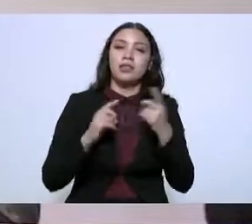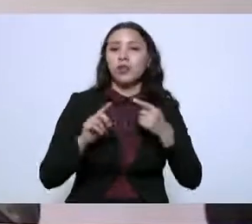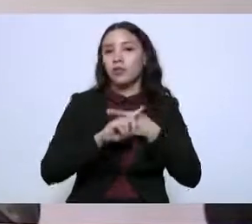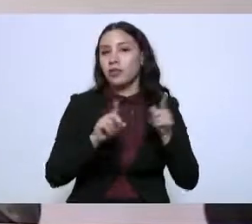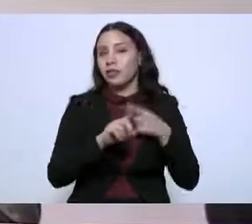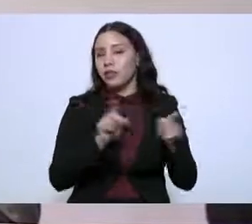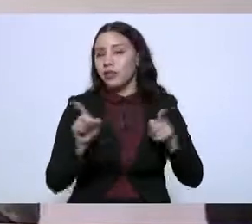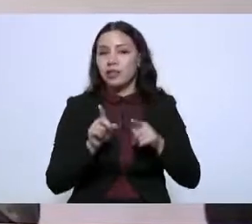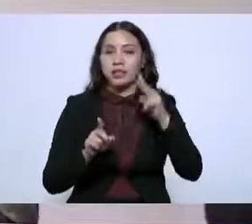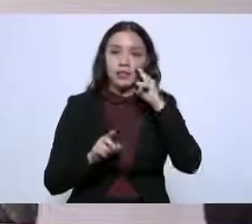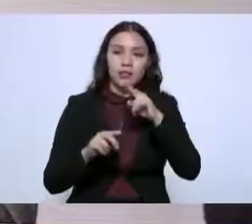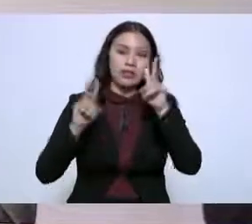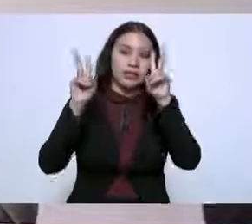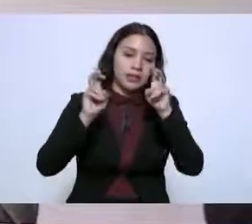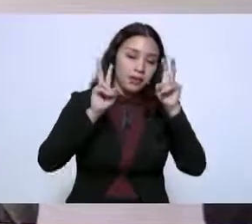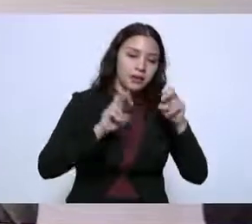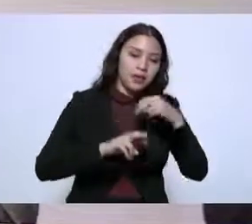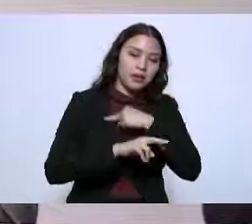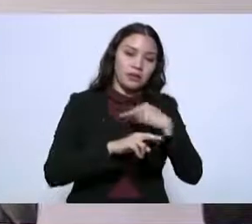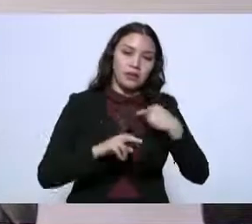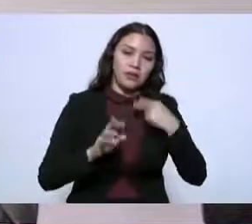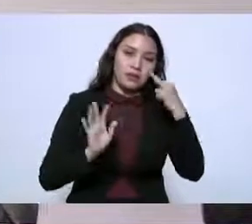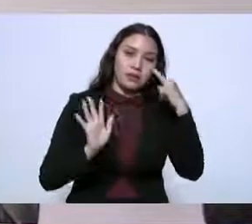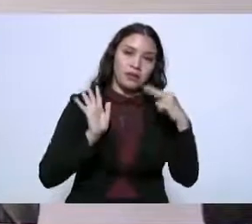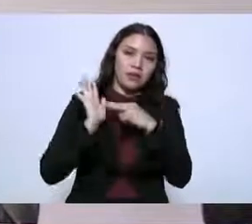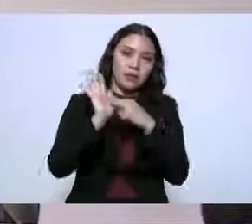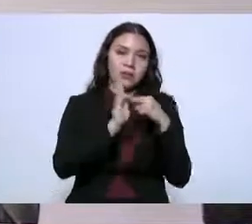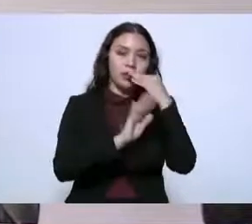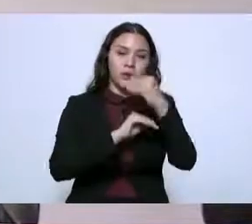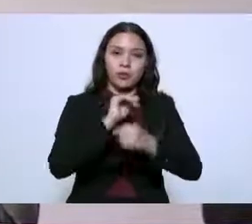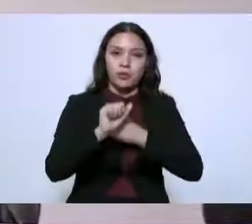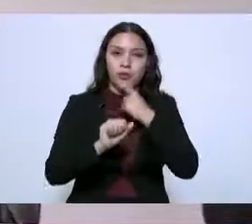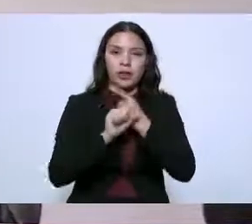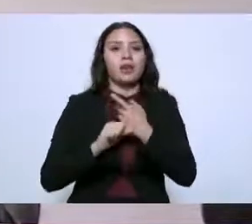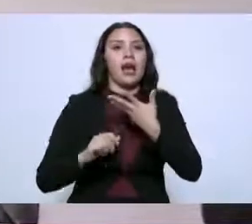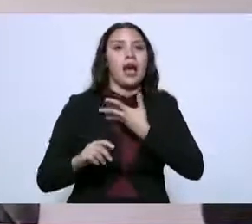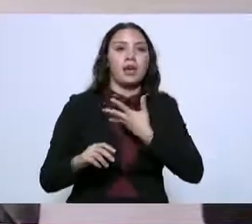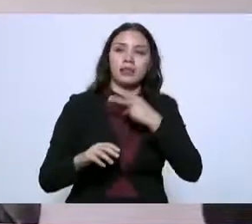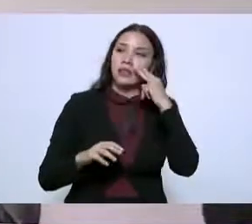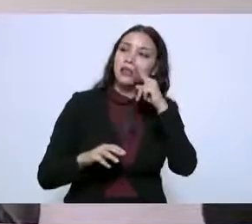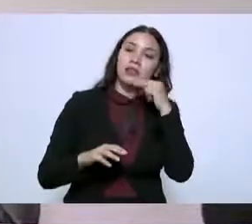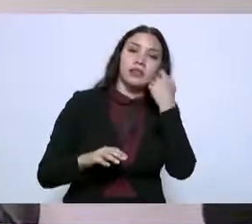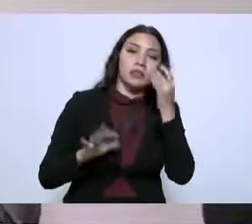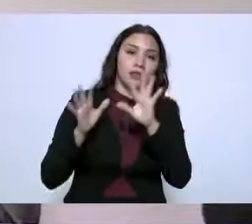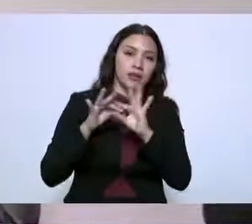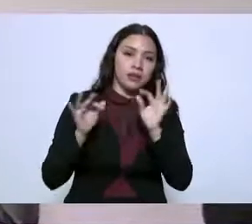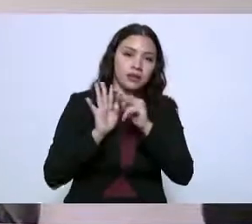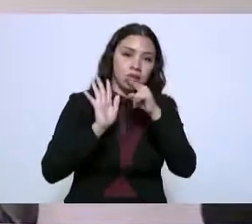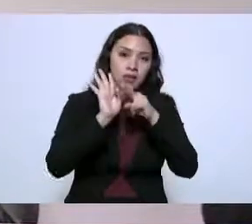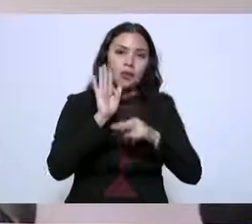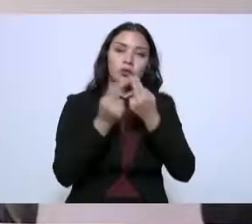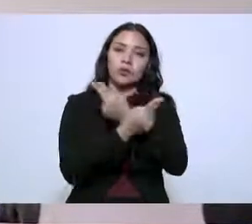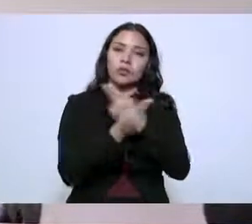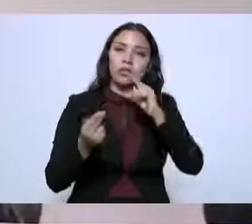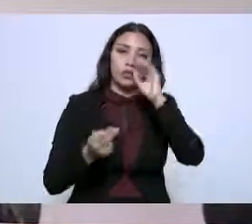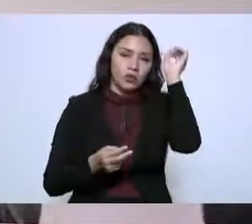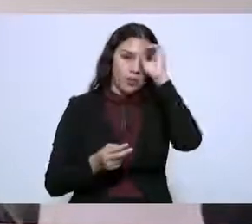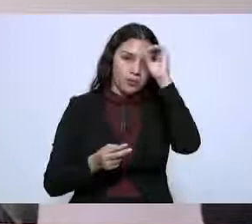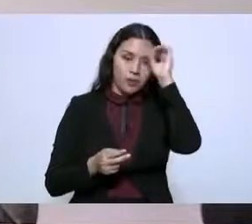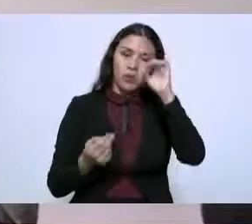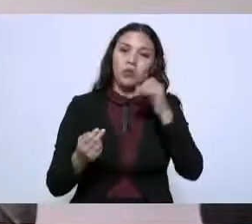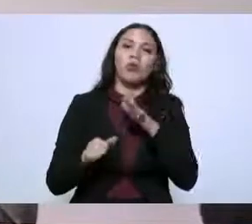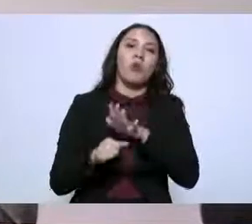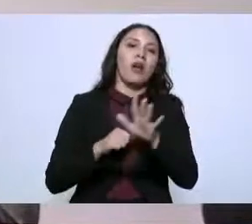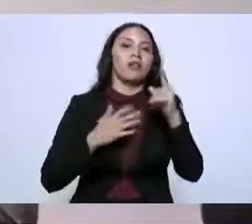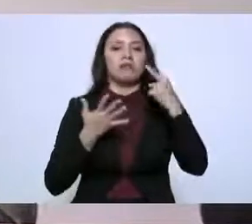de los diferentes temas, que en su área de oportunidad y competencia me gustaría tener la opinión de ustedes y seguir teniendo